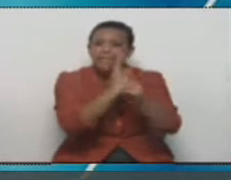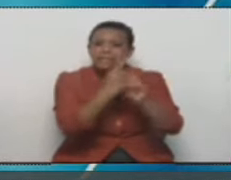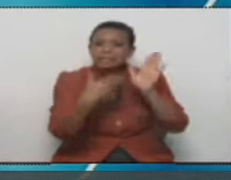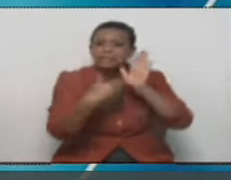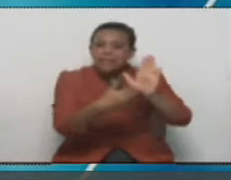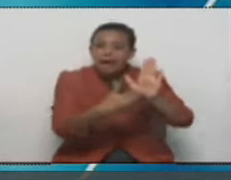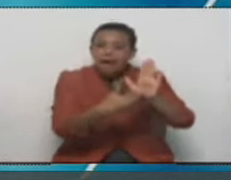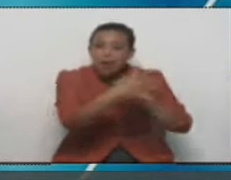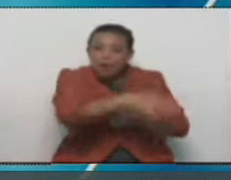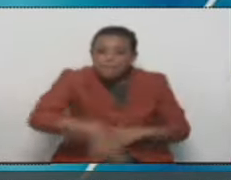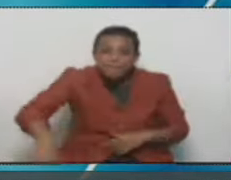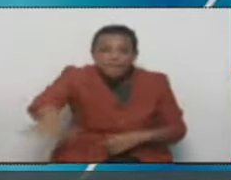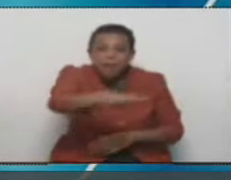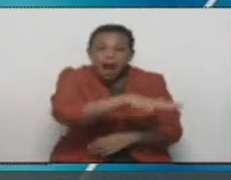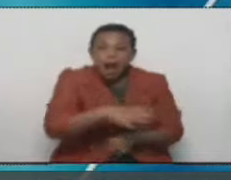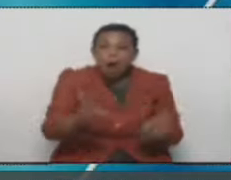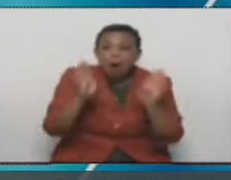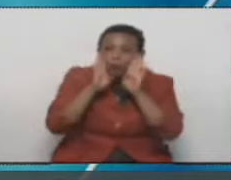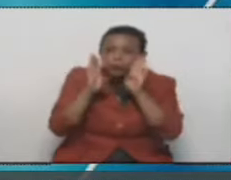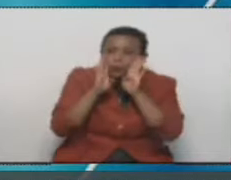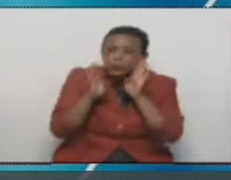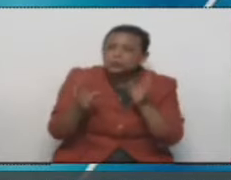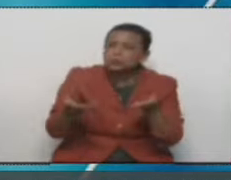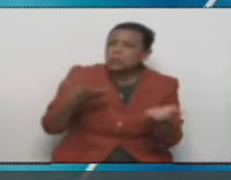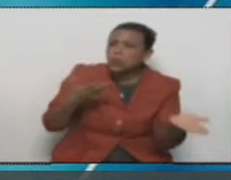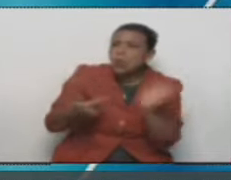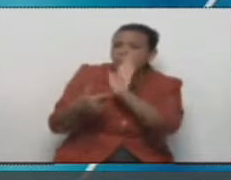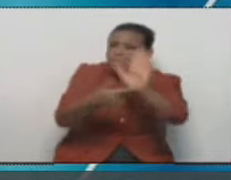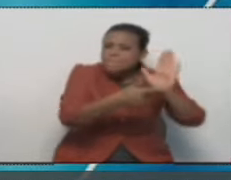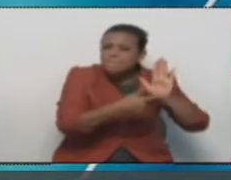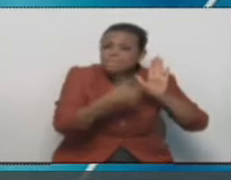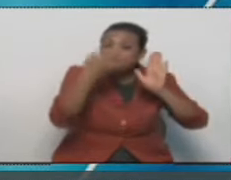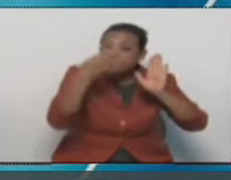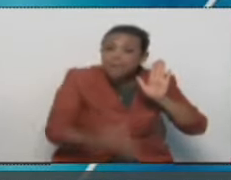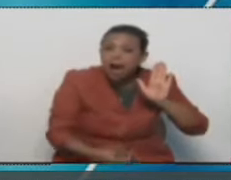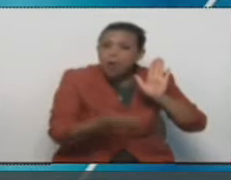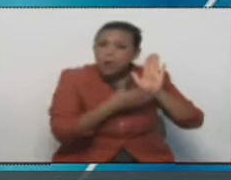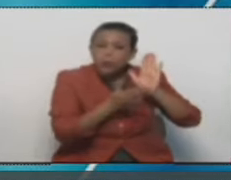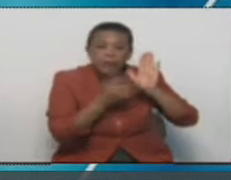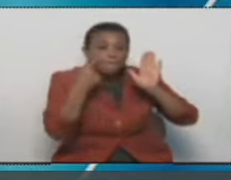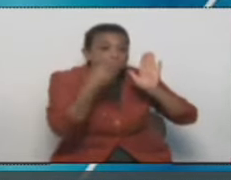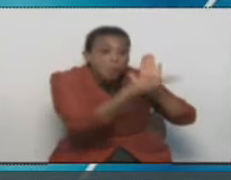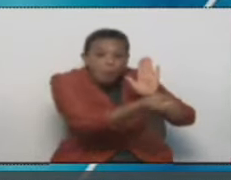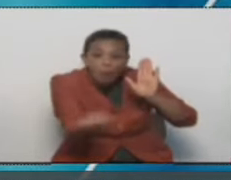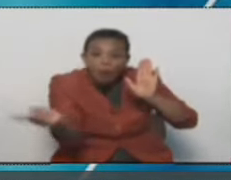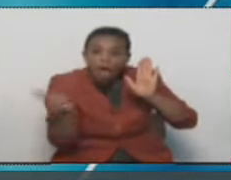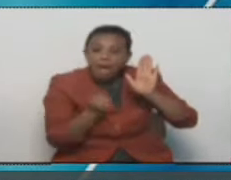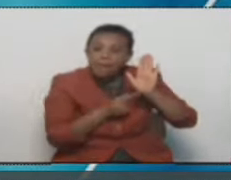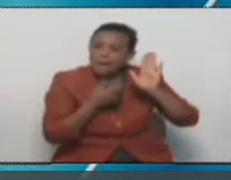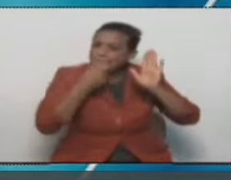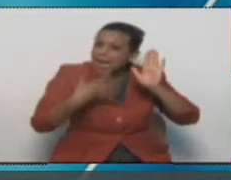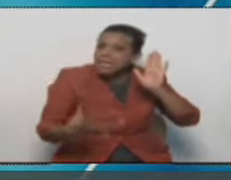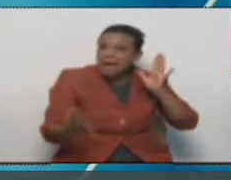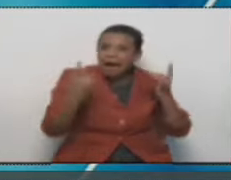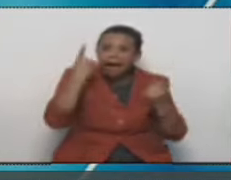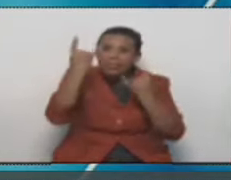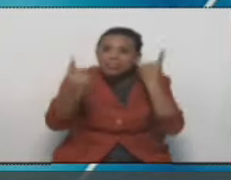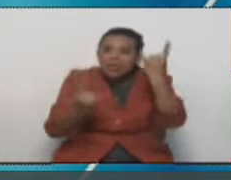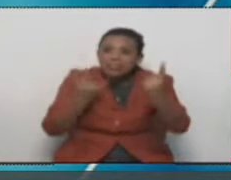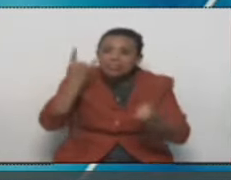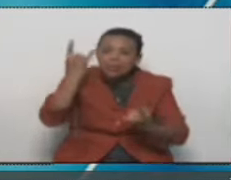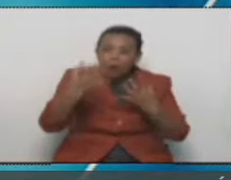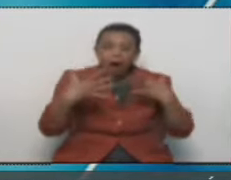recomendaciones, sugerencias, para darle mayor belleza, mayor